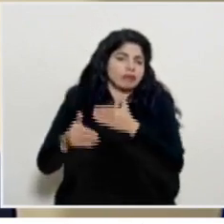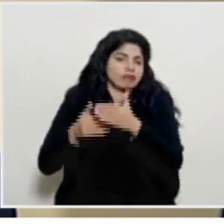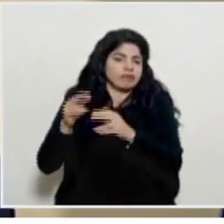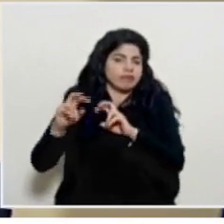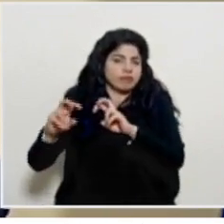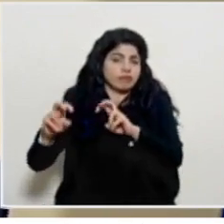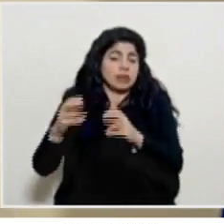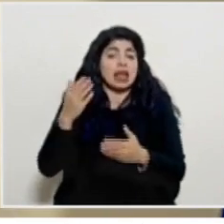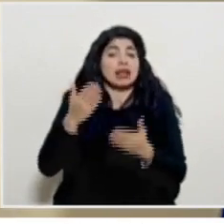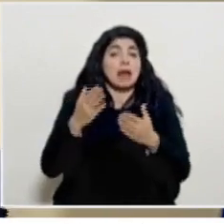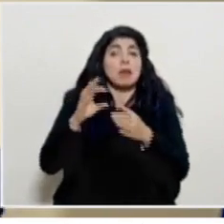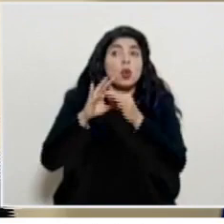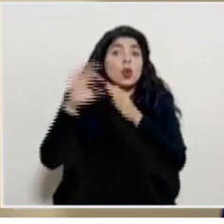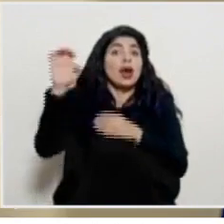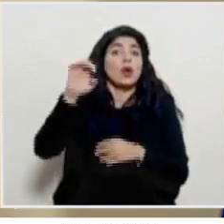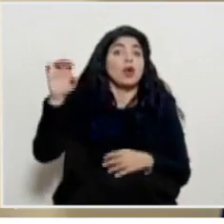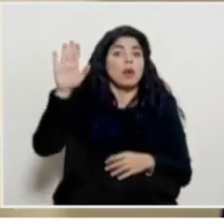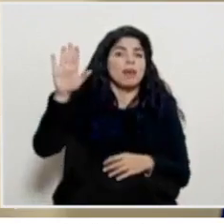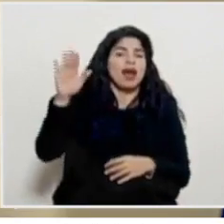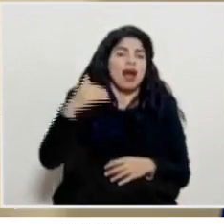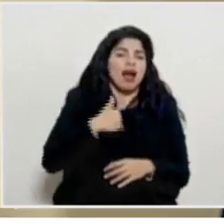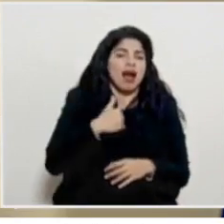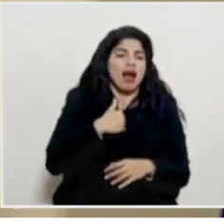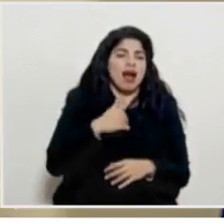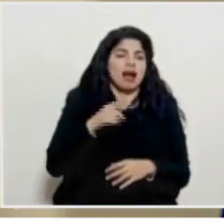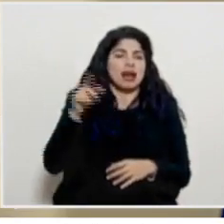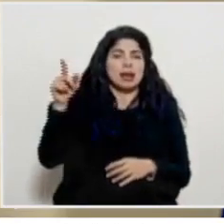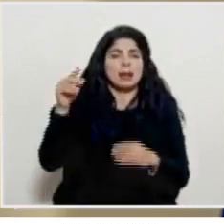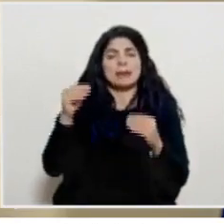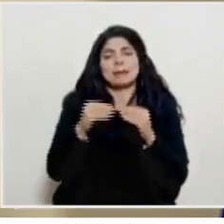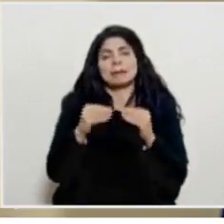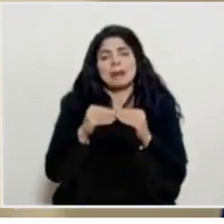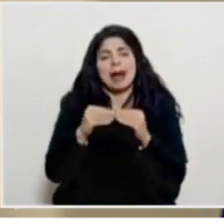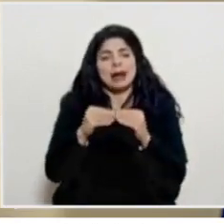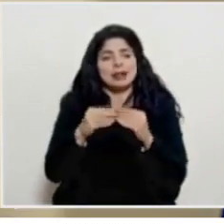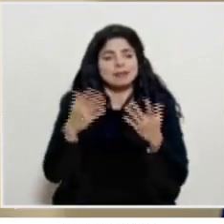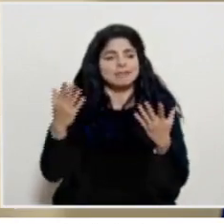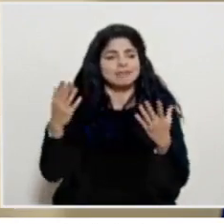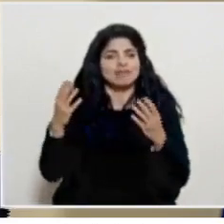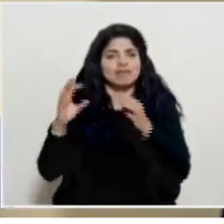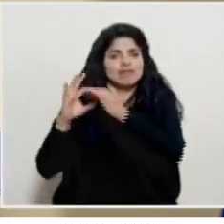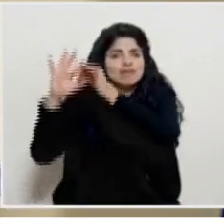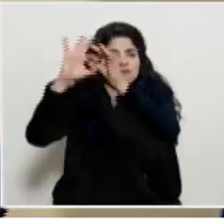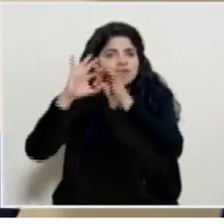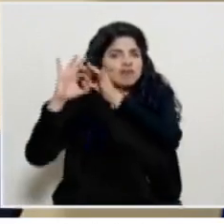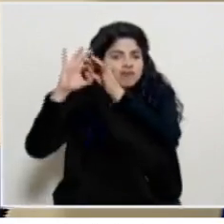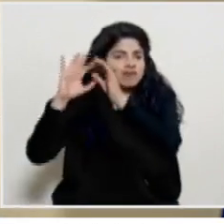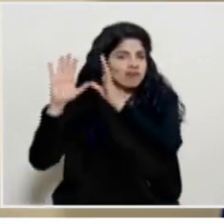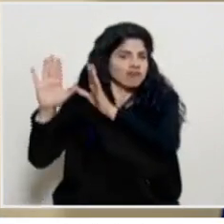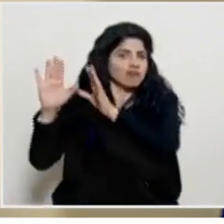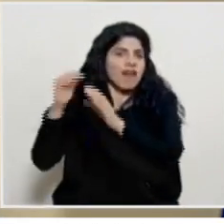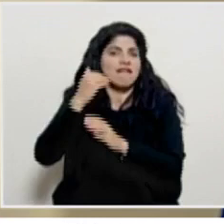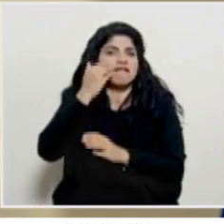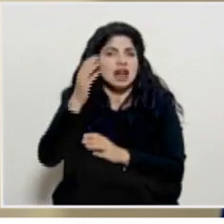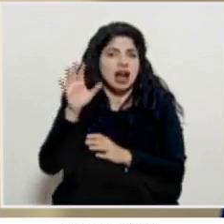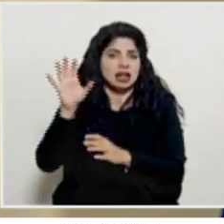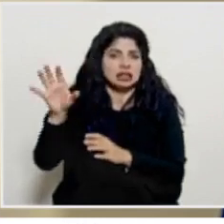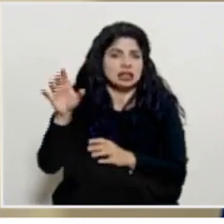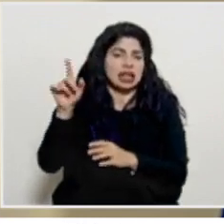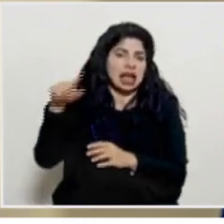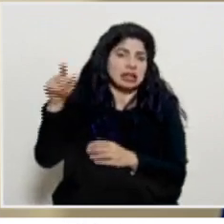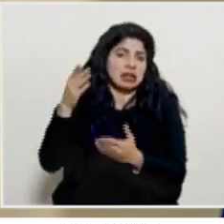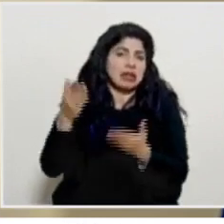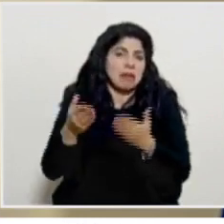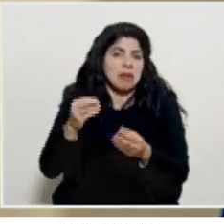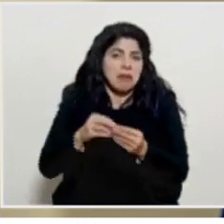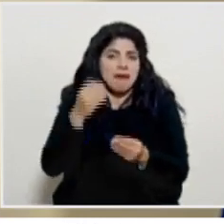se lo indica bien ya también la Unión Europea que tienen un asunto mucho más cohesionado internamente más fácil pues para ellos